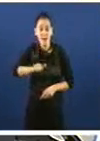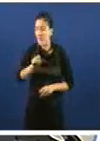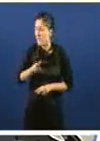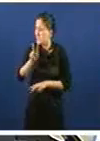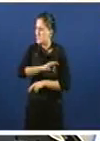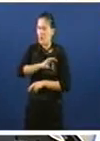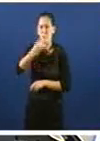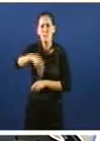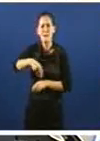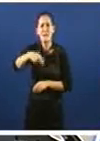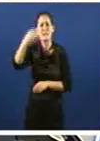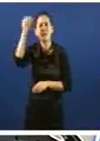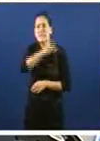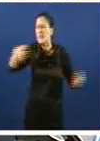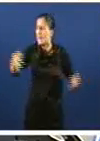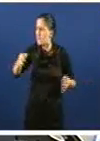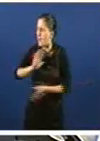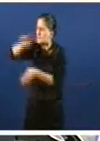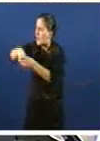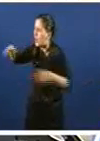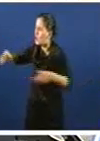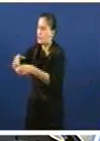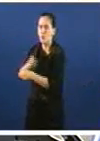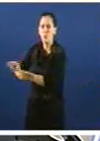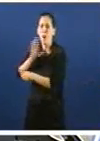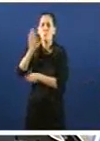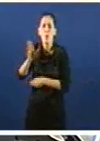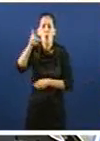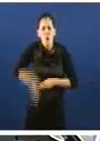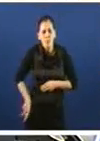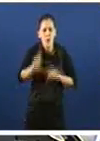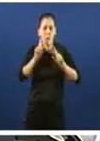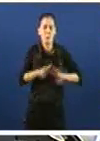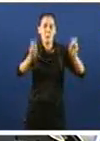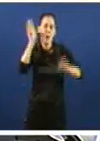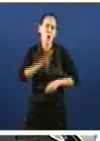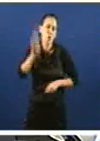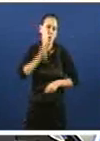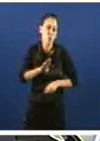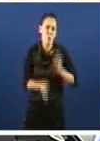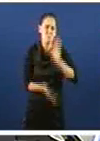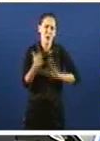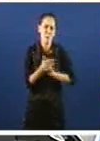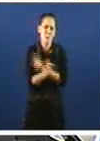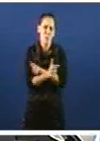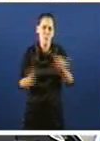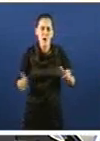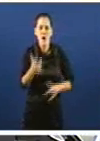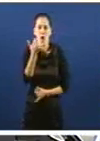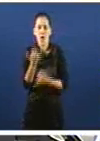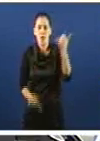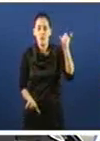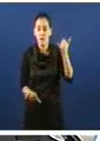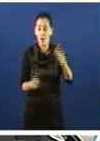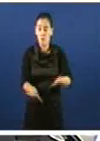seu partido para que a nómina de encausados do PP por corrupción no cese de se incrementar e desborde o breve tempo